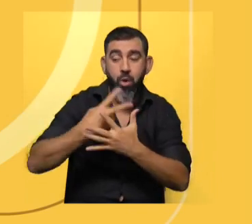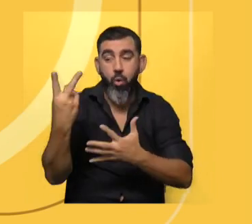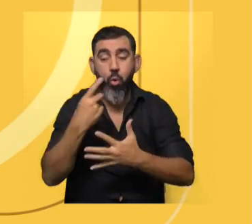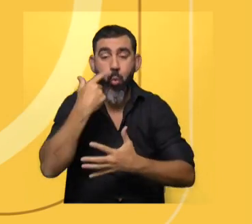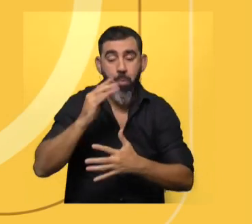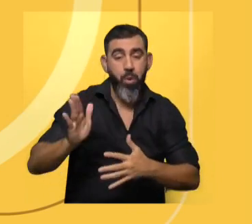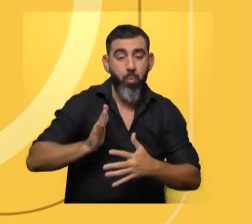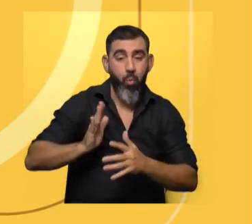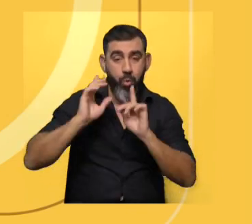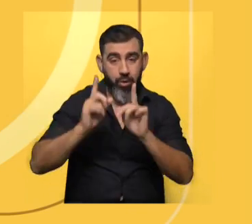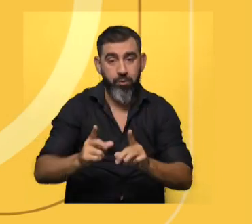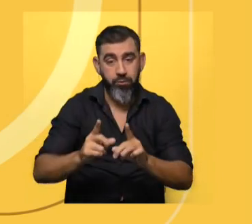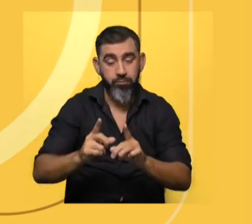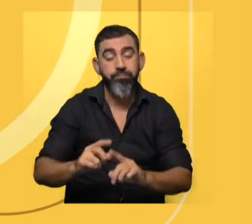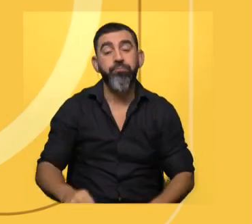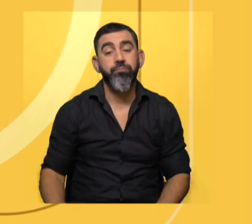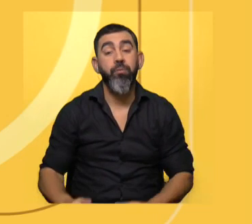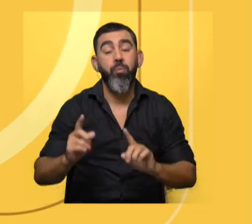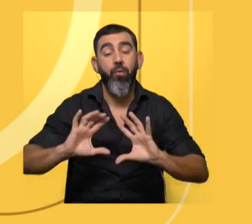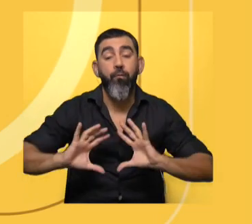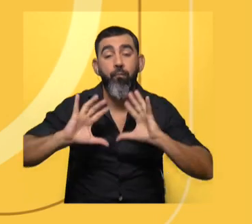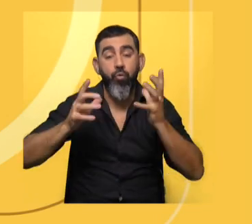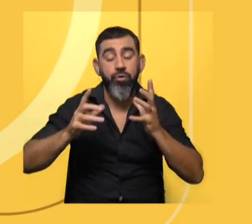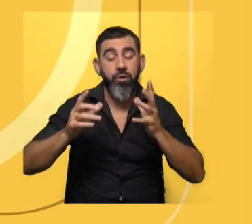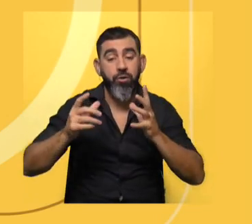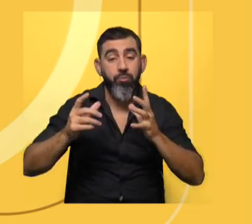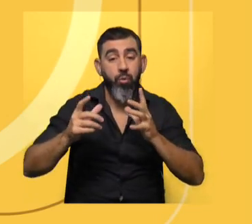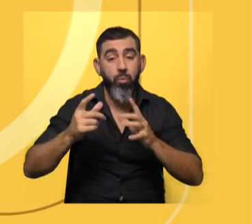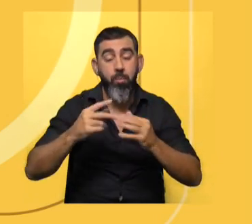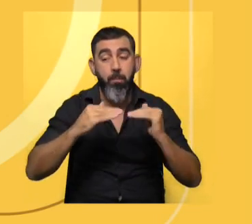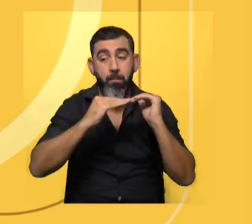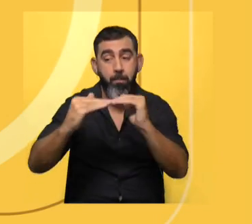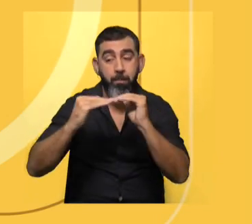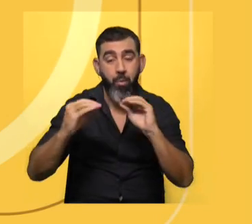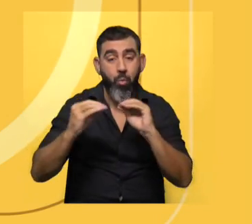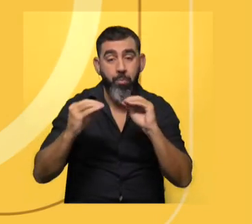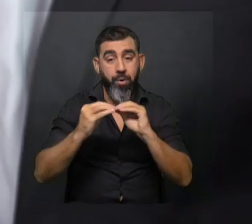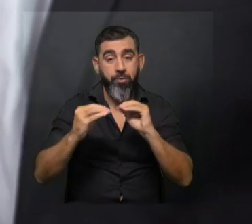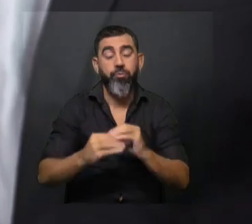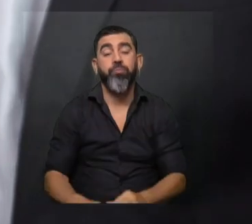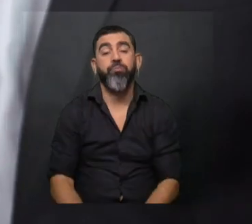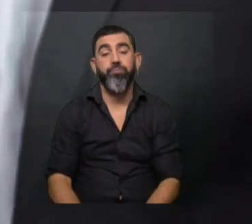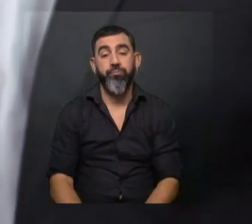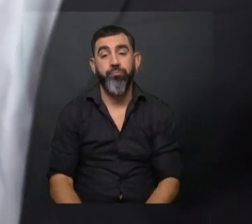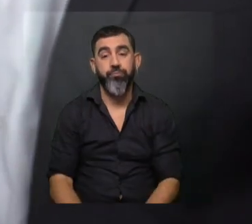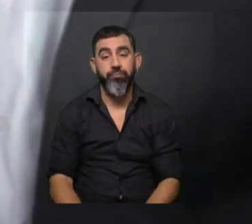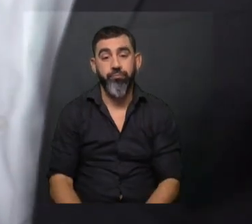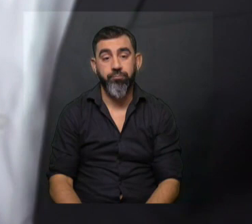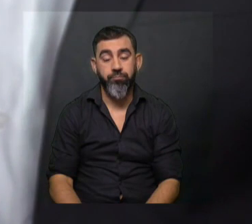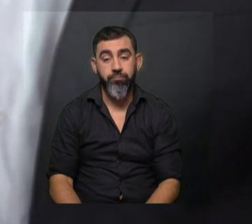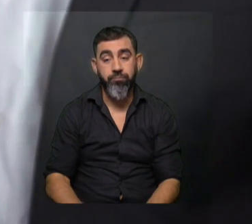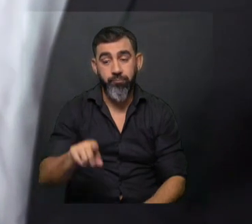géneros, especialmente en el caso de violencia ejercida por pares. En respuesta a estos